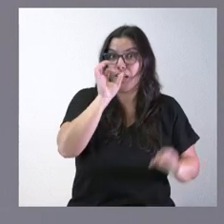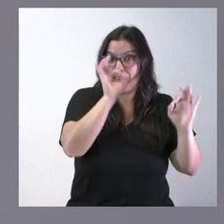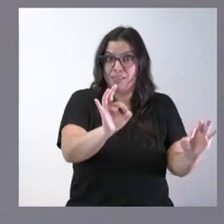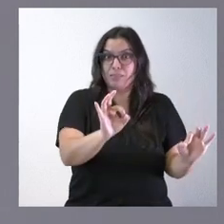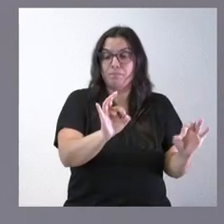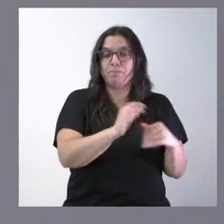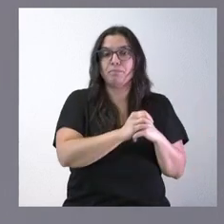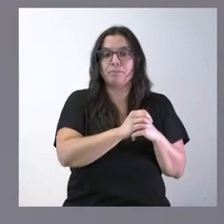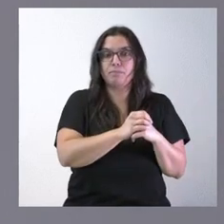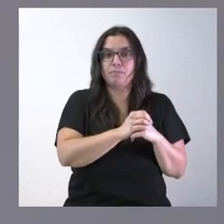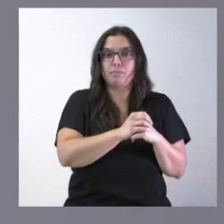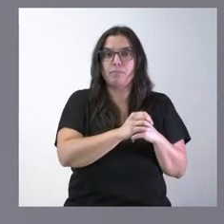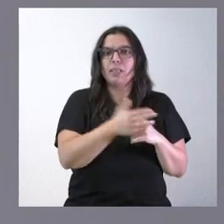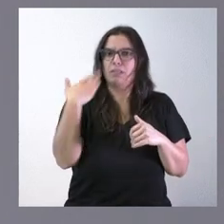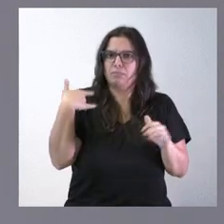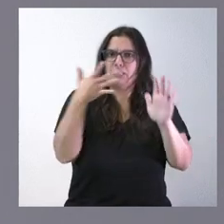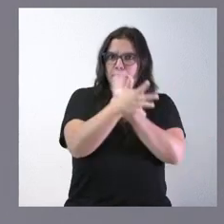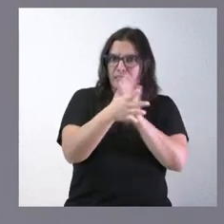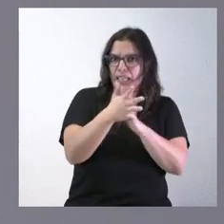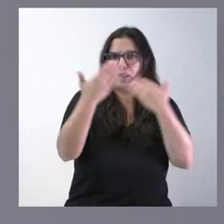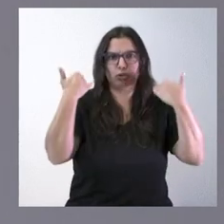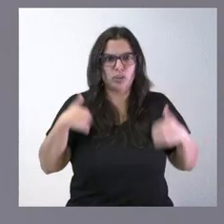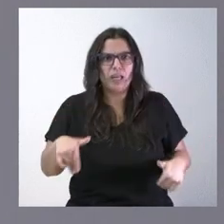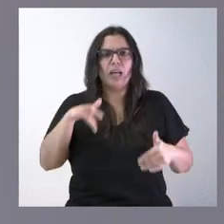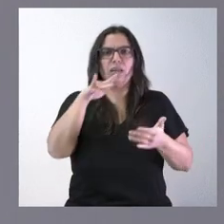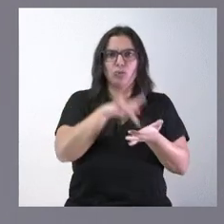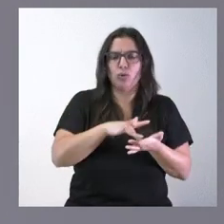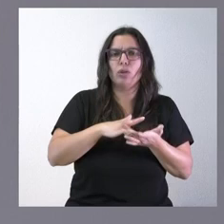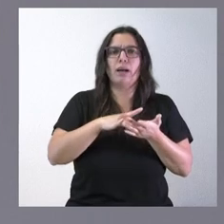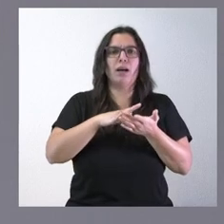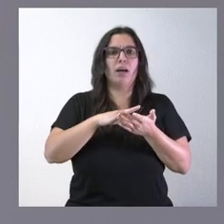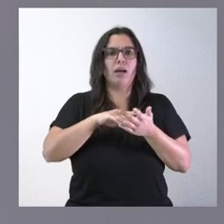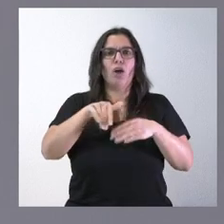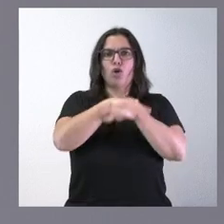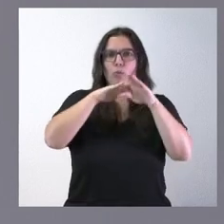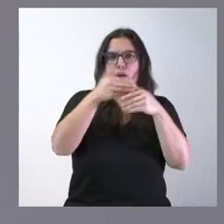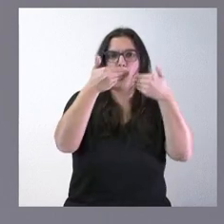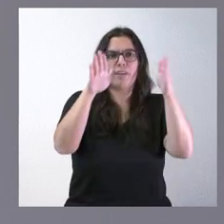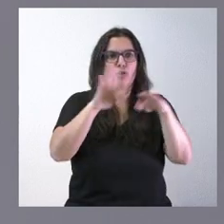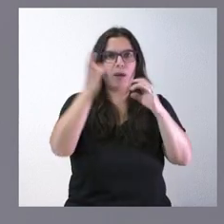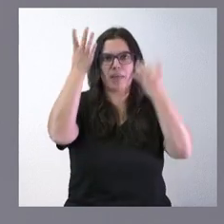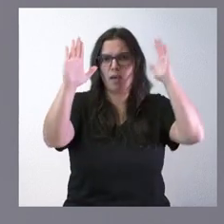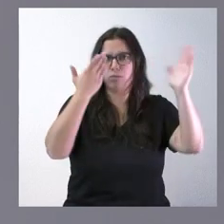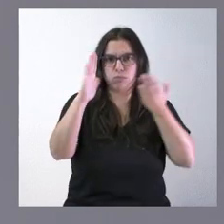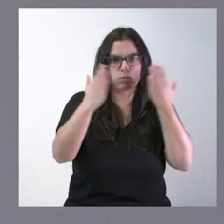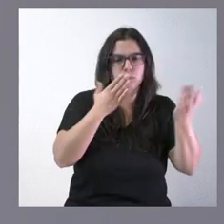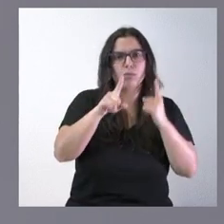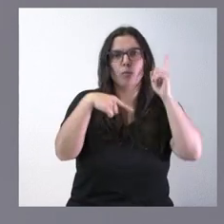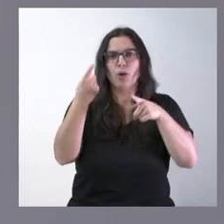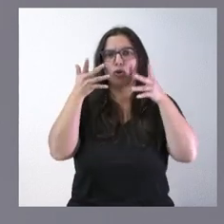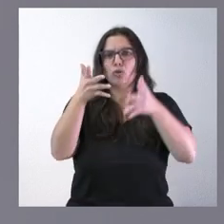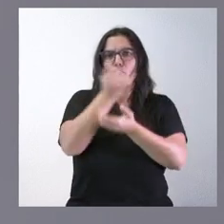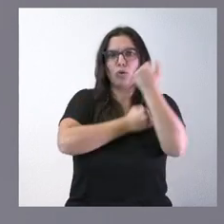y en su momento se las comentamos los sometimos a gobierno abierto y lo pasamos al Consejo Económico y Social y posteriormente al Consejo Consultivo